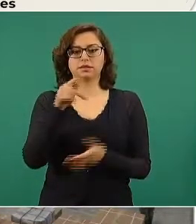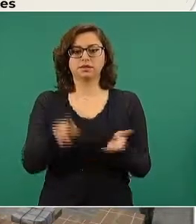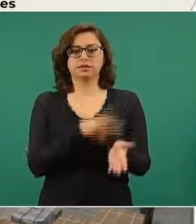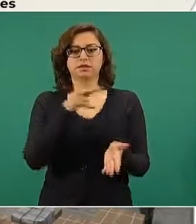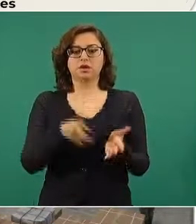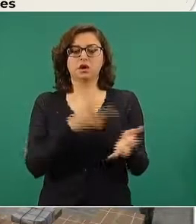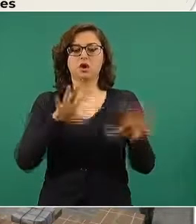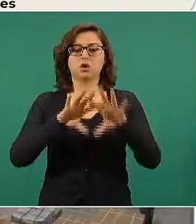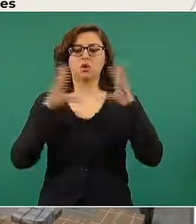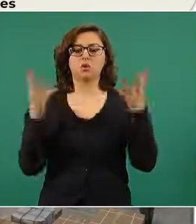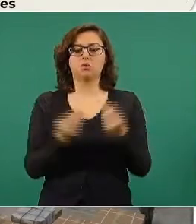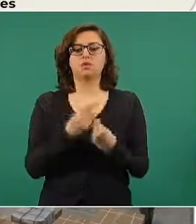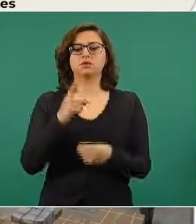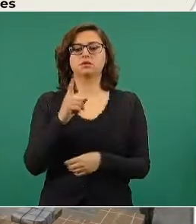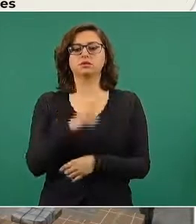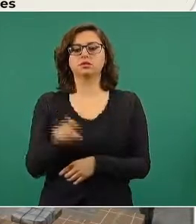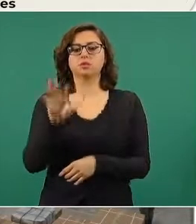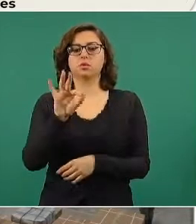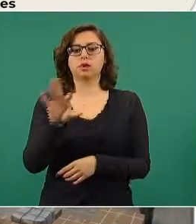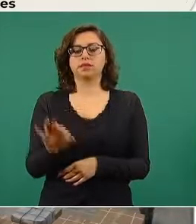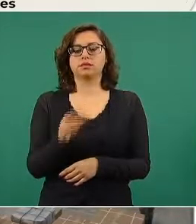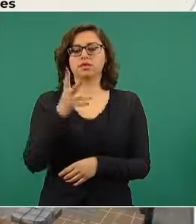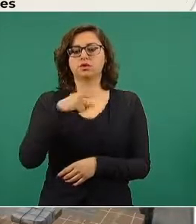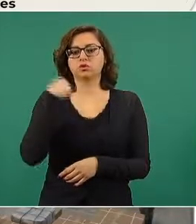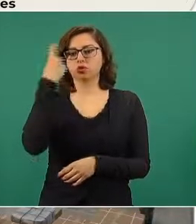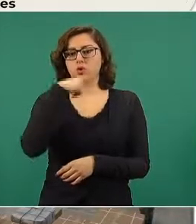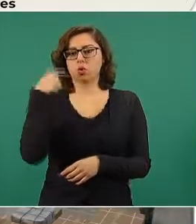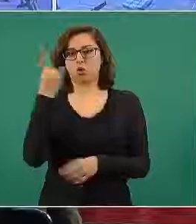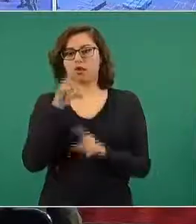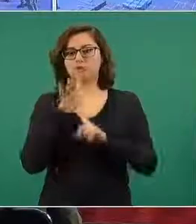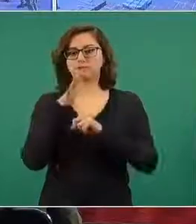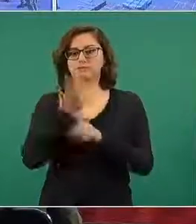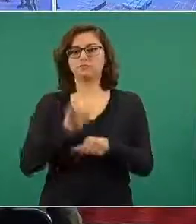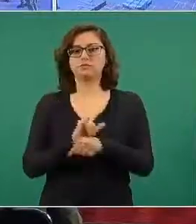148 horas de vuelo y 606 rutas terrestres.